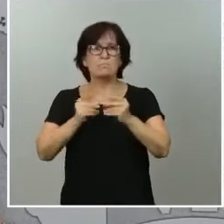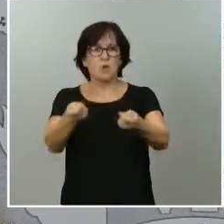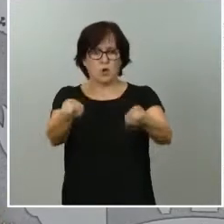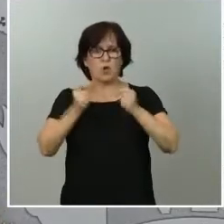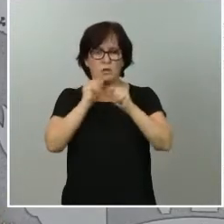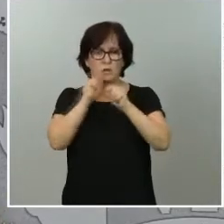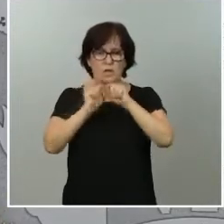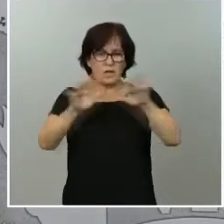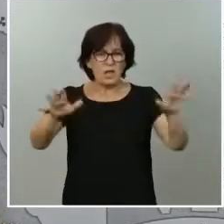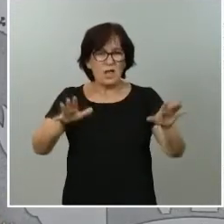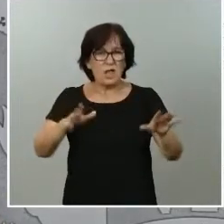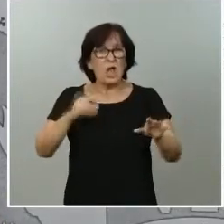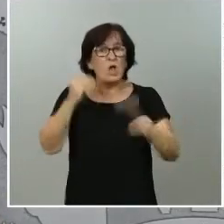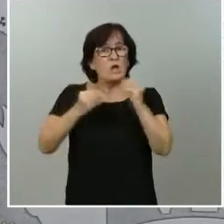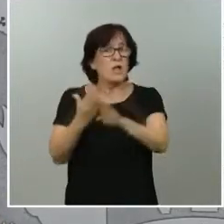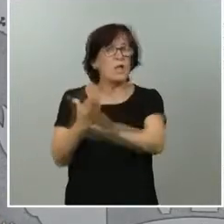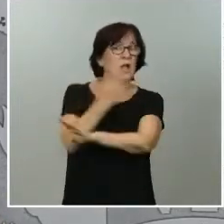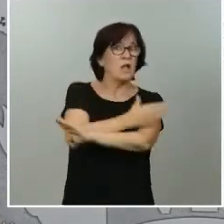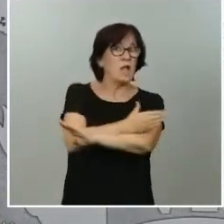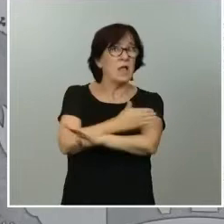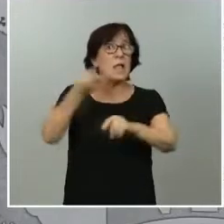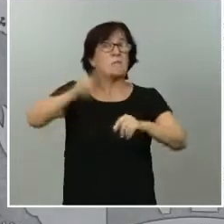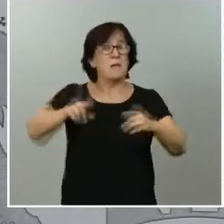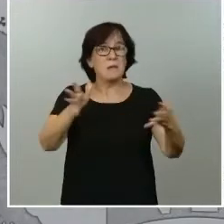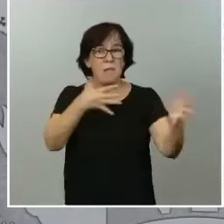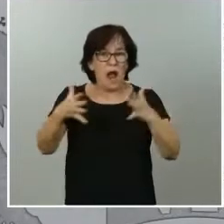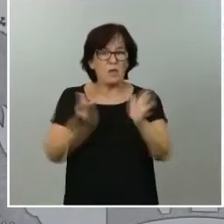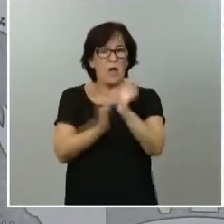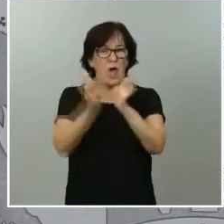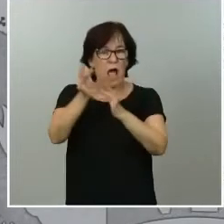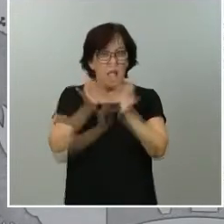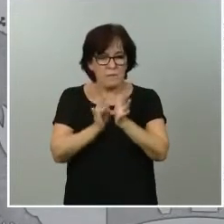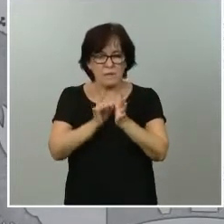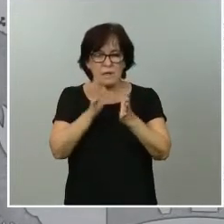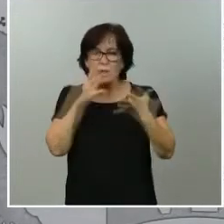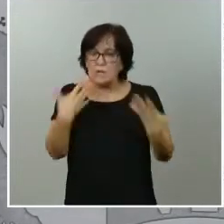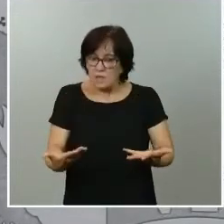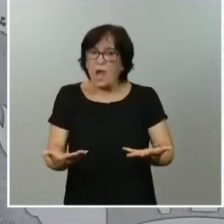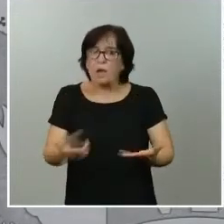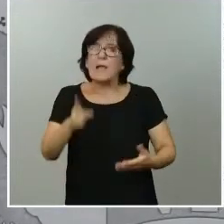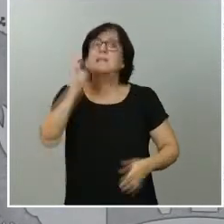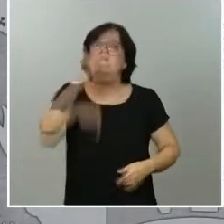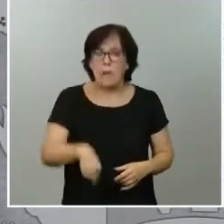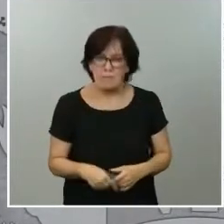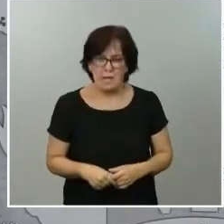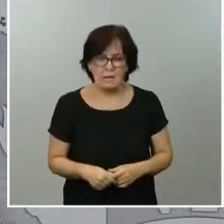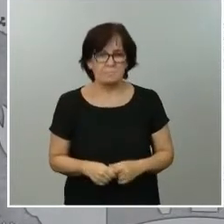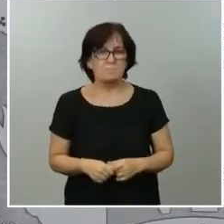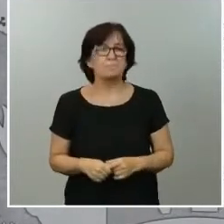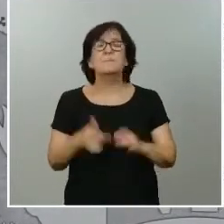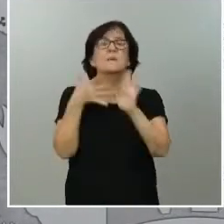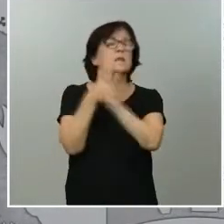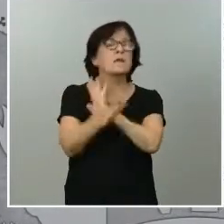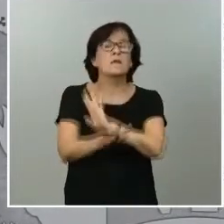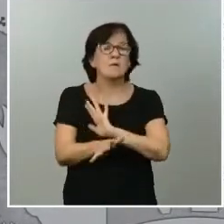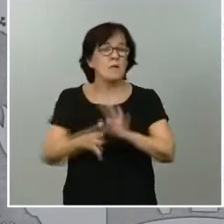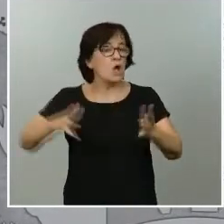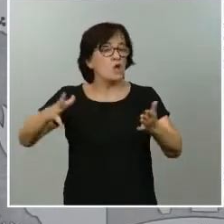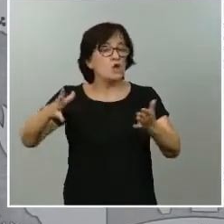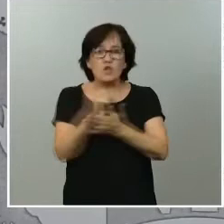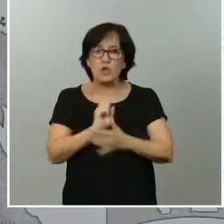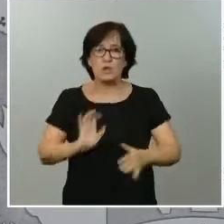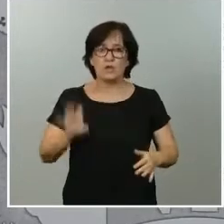peor momento, en el mes de marzo, en el mes de abril, y lo son definitivamente ahora. Es decir, todas las comunidades autónomas